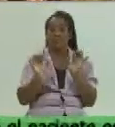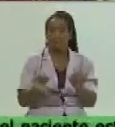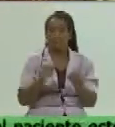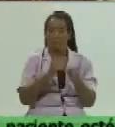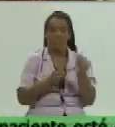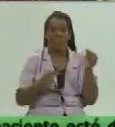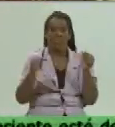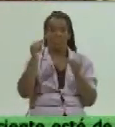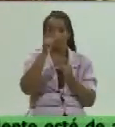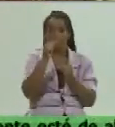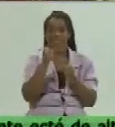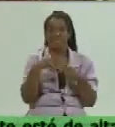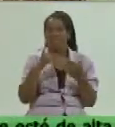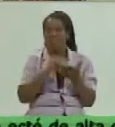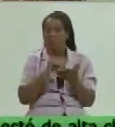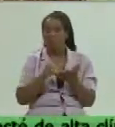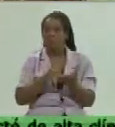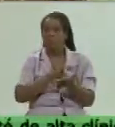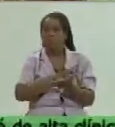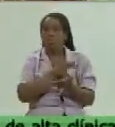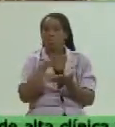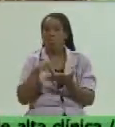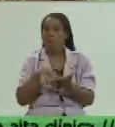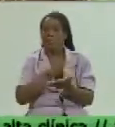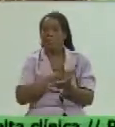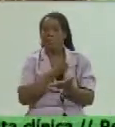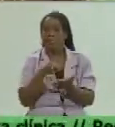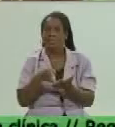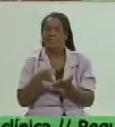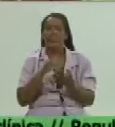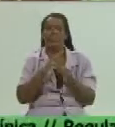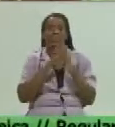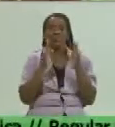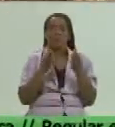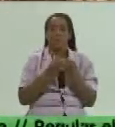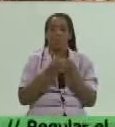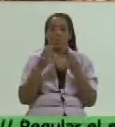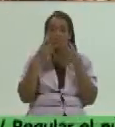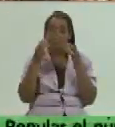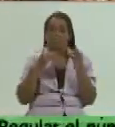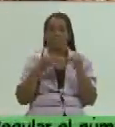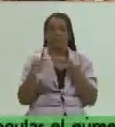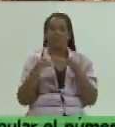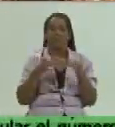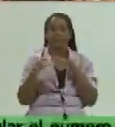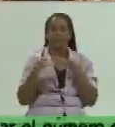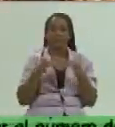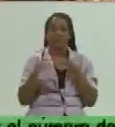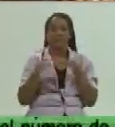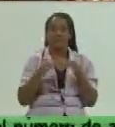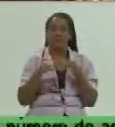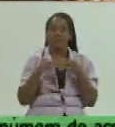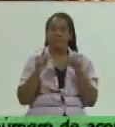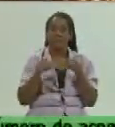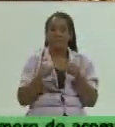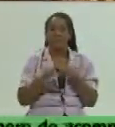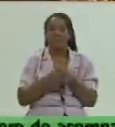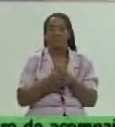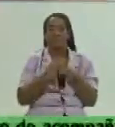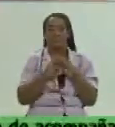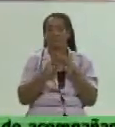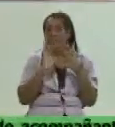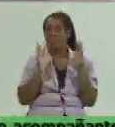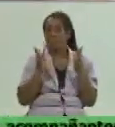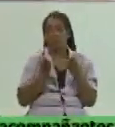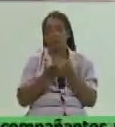destinos o sea de aquí la importancia la función medular que corren todos estos